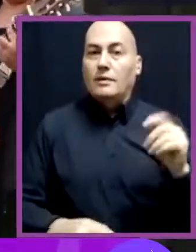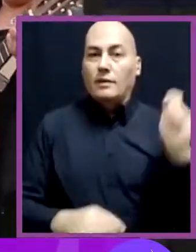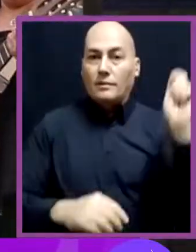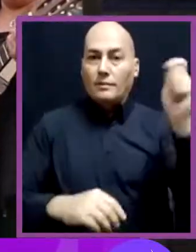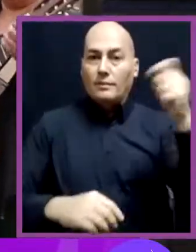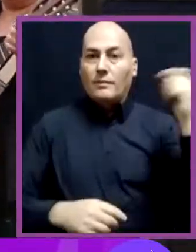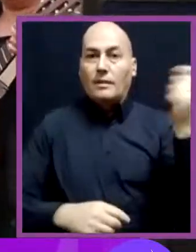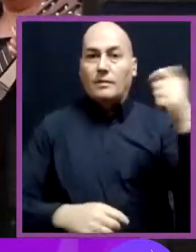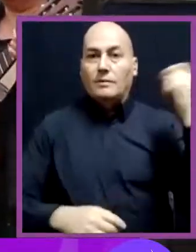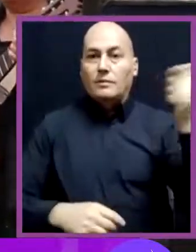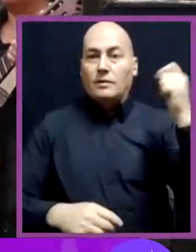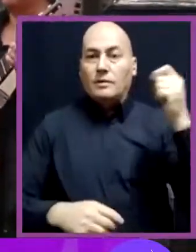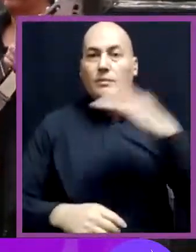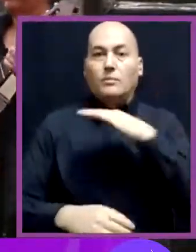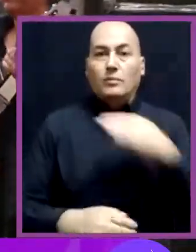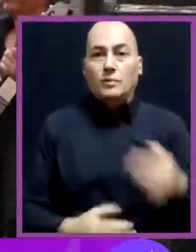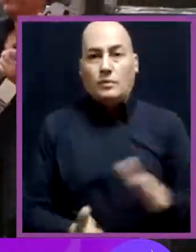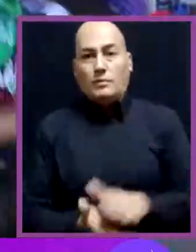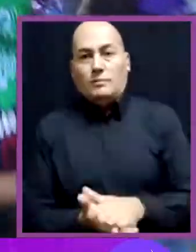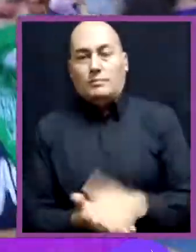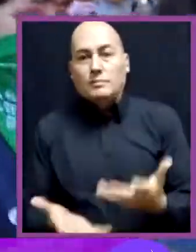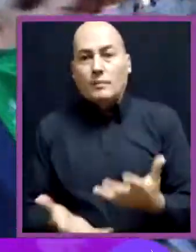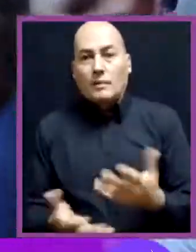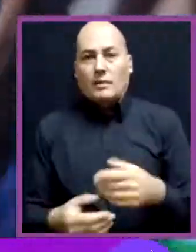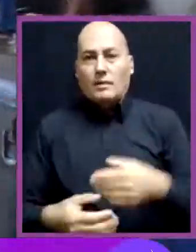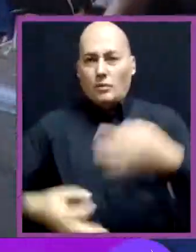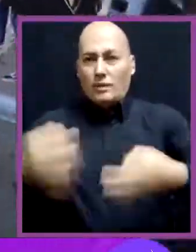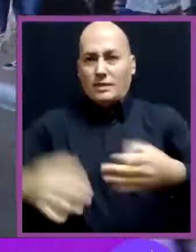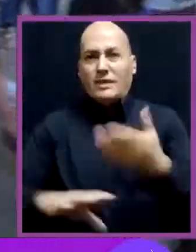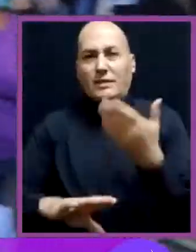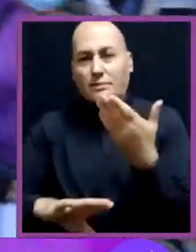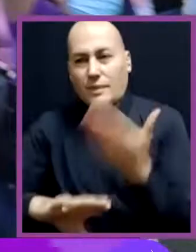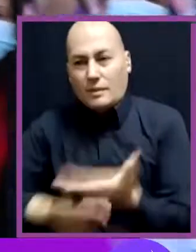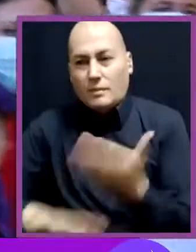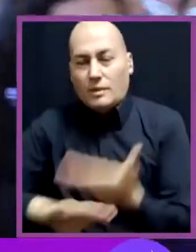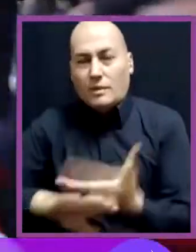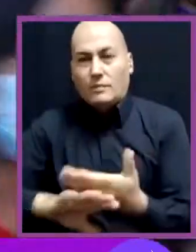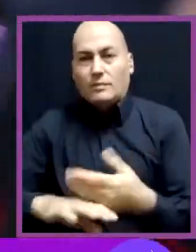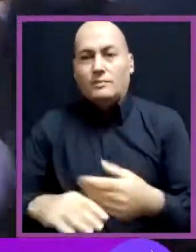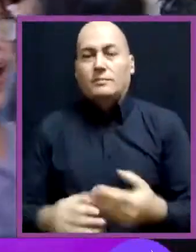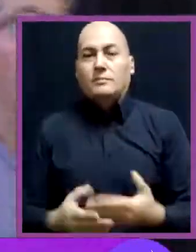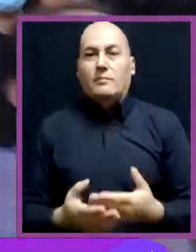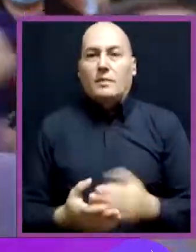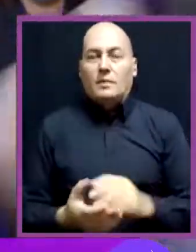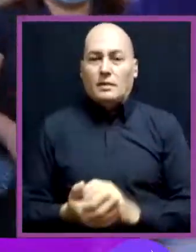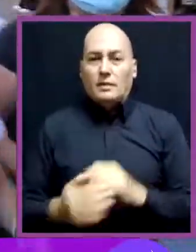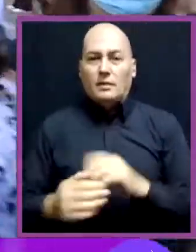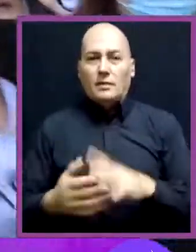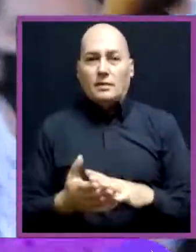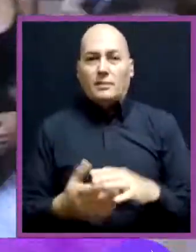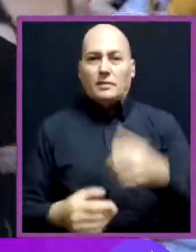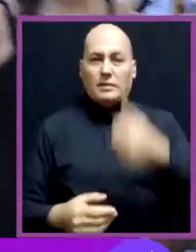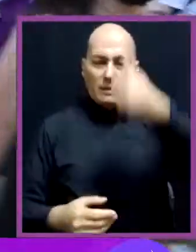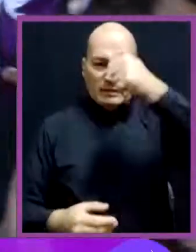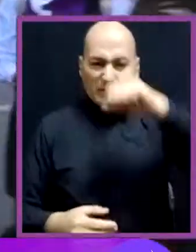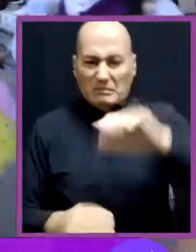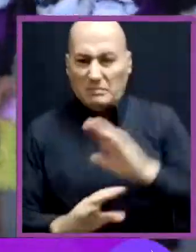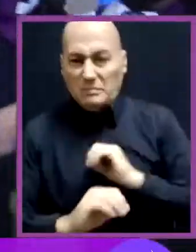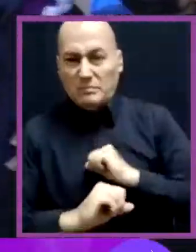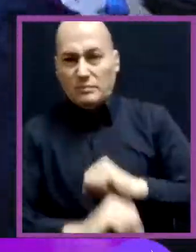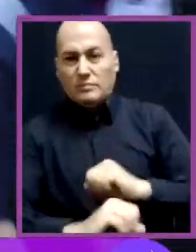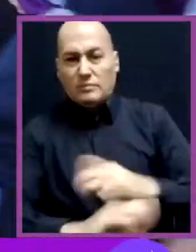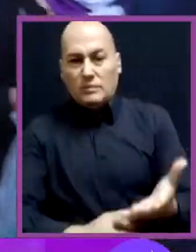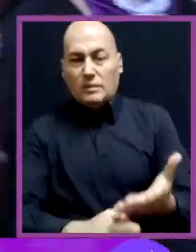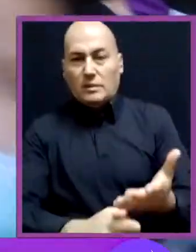Asimismo, generamos un manual de acoso para nuestro municipio y fuimos estrictos en repudiar y condenar cualquier